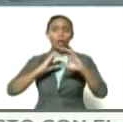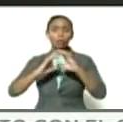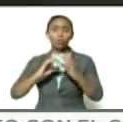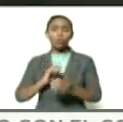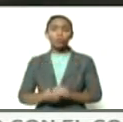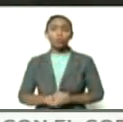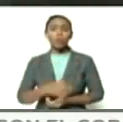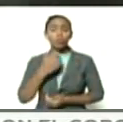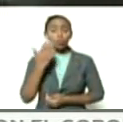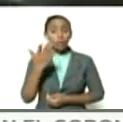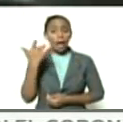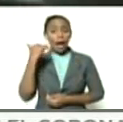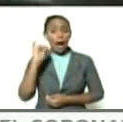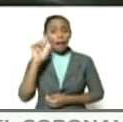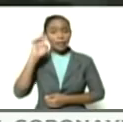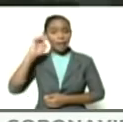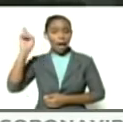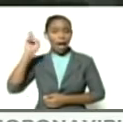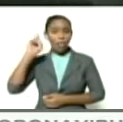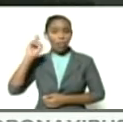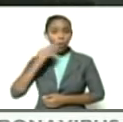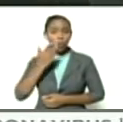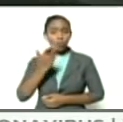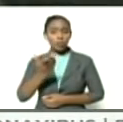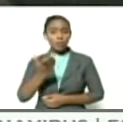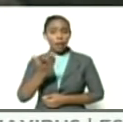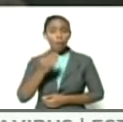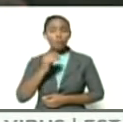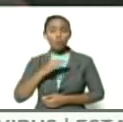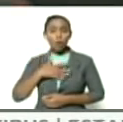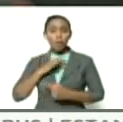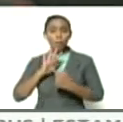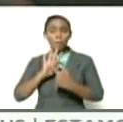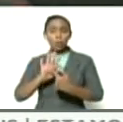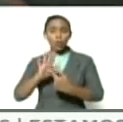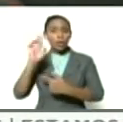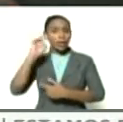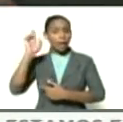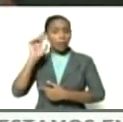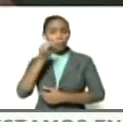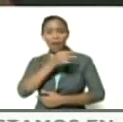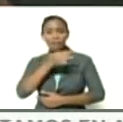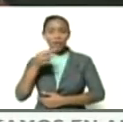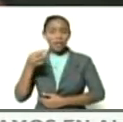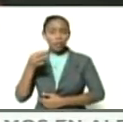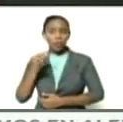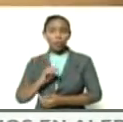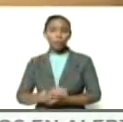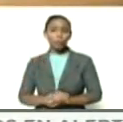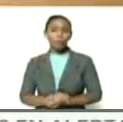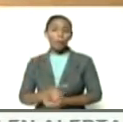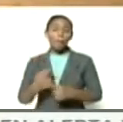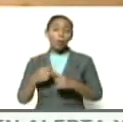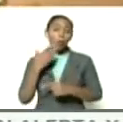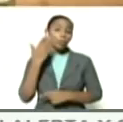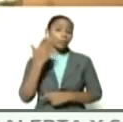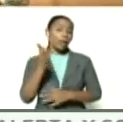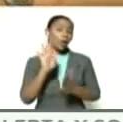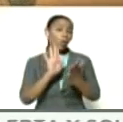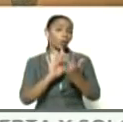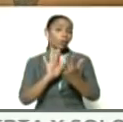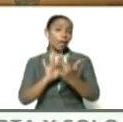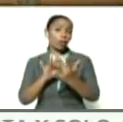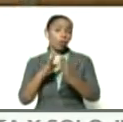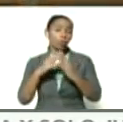si usted tiene una radio usted transmita por radio al máximo excelente pero usted conéctese por